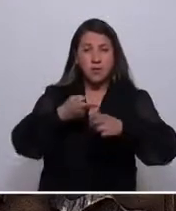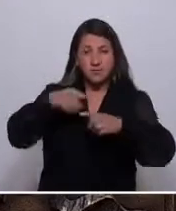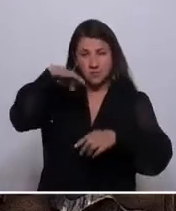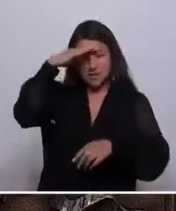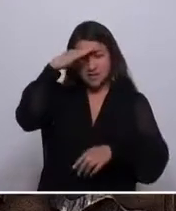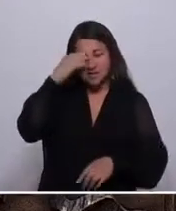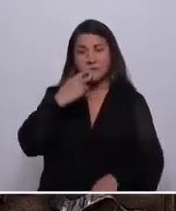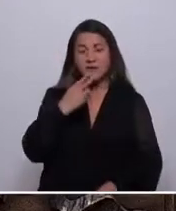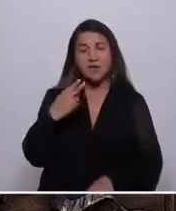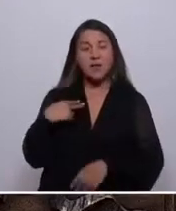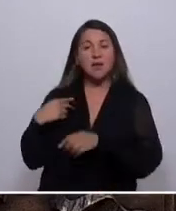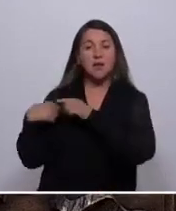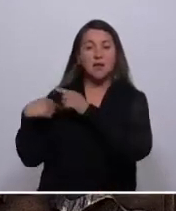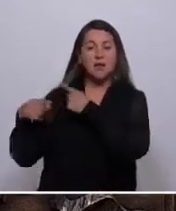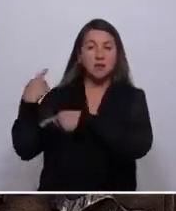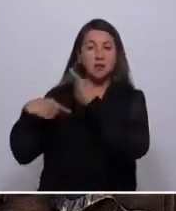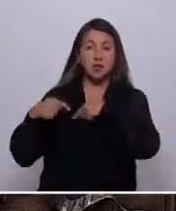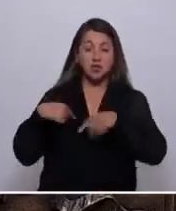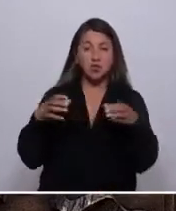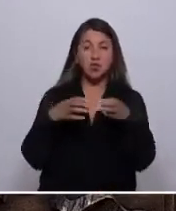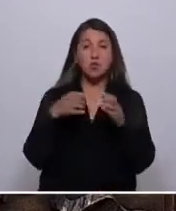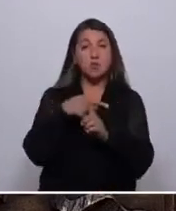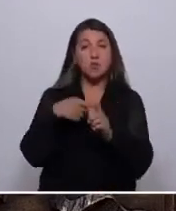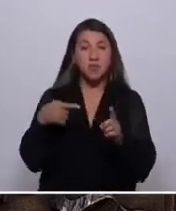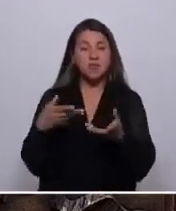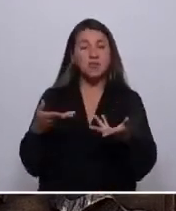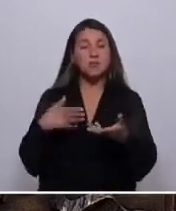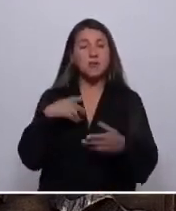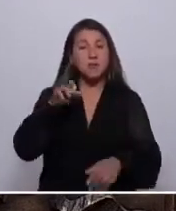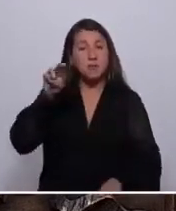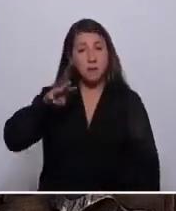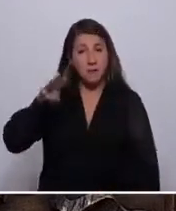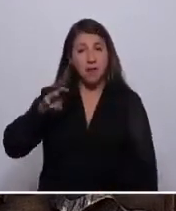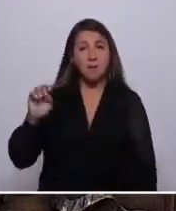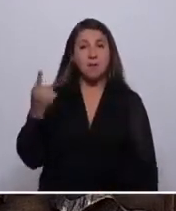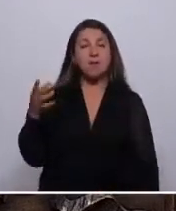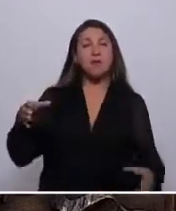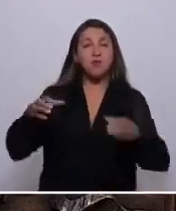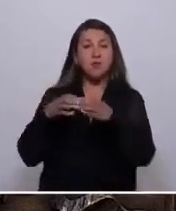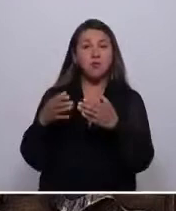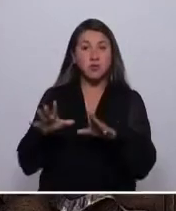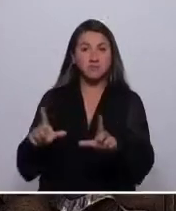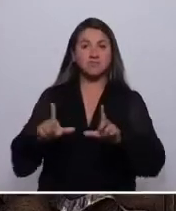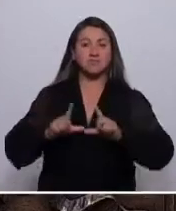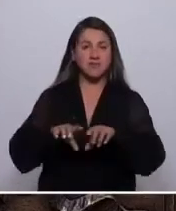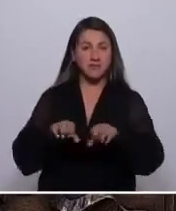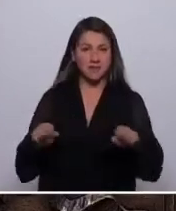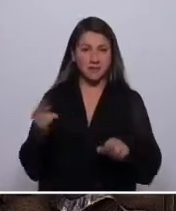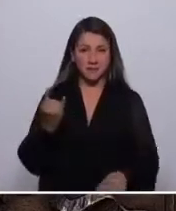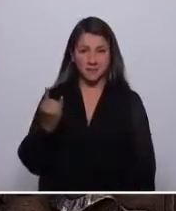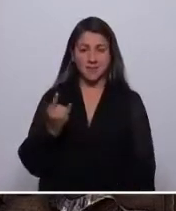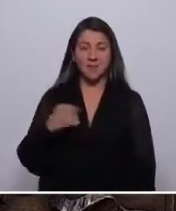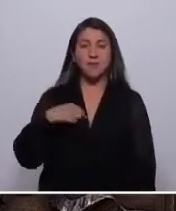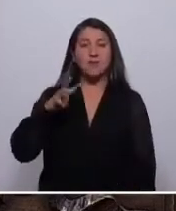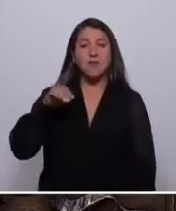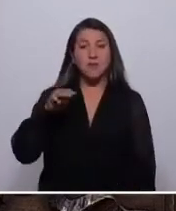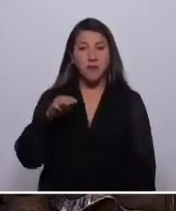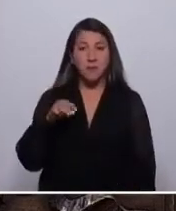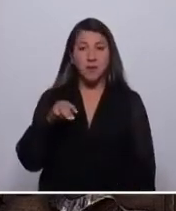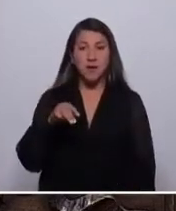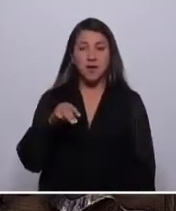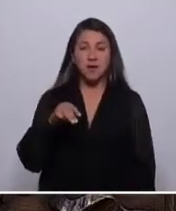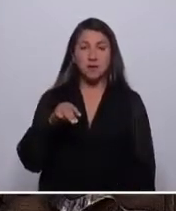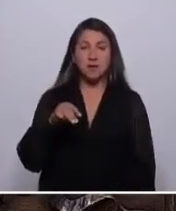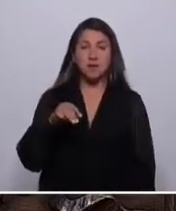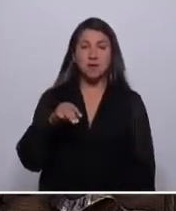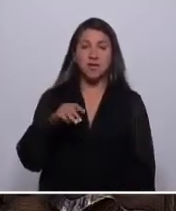Provengo de una familia de clase media. Mis padres son primera generación universitaria. Mi mamá porteña y mi papá